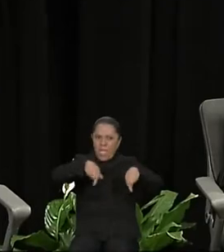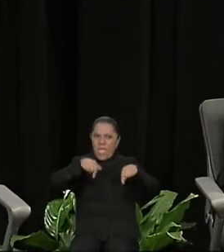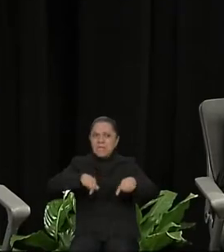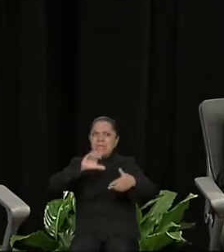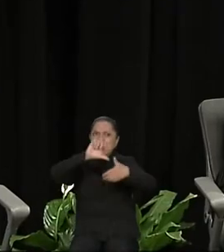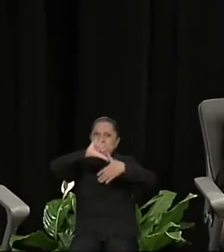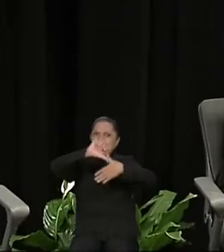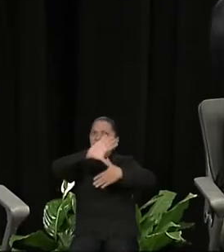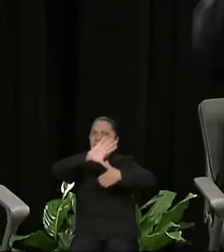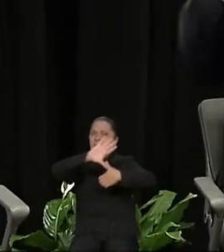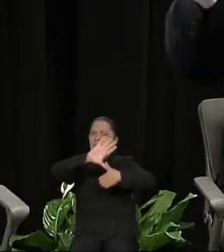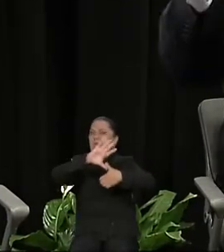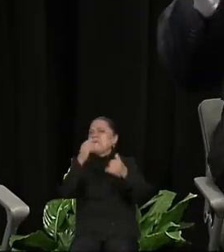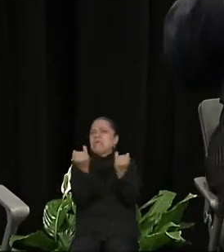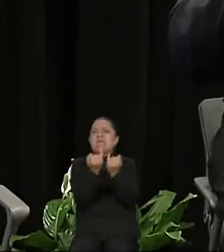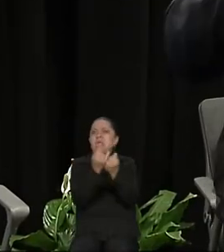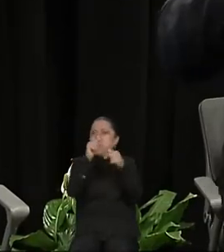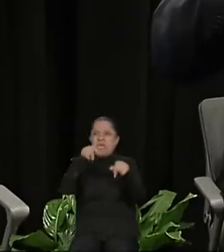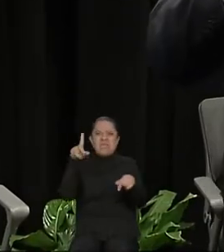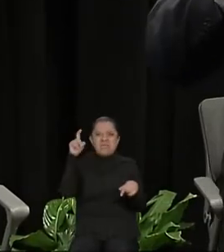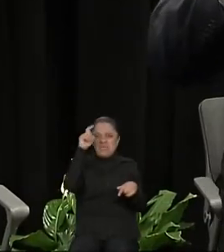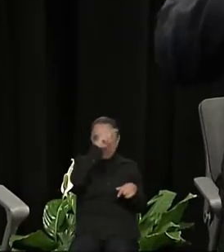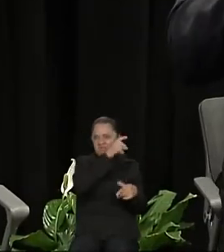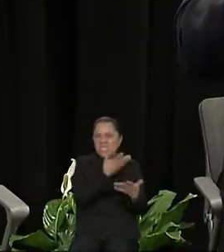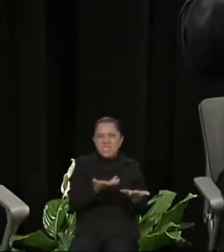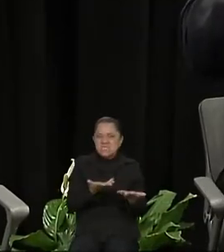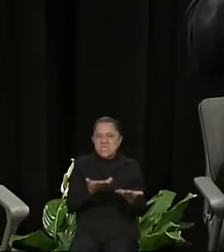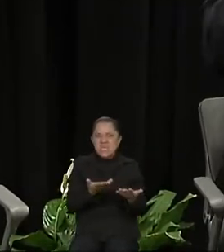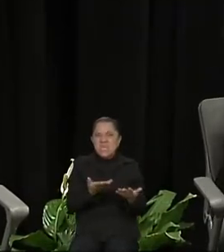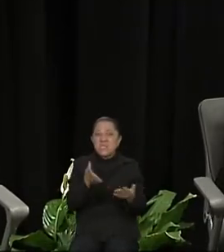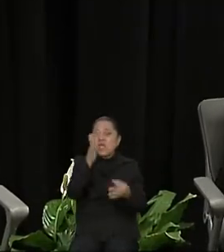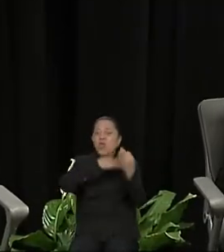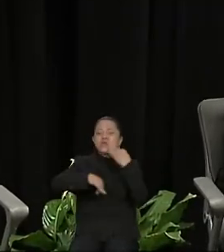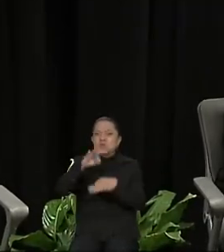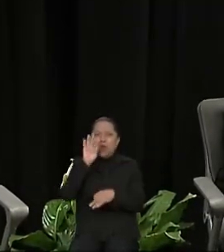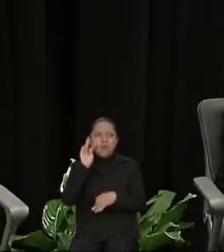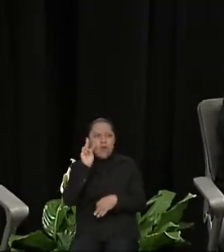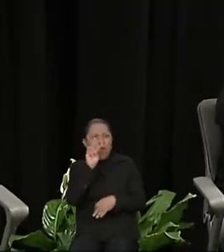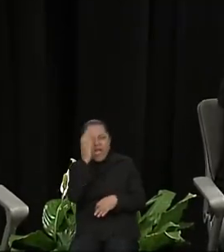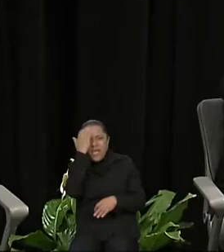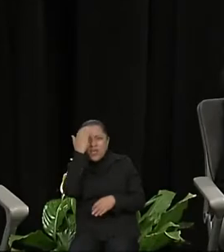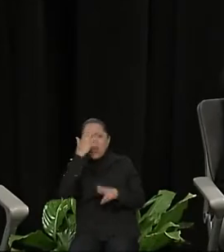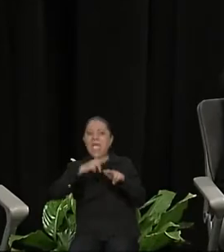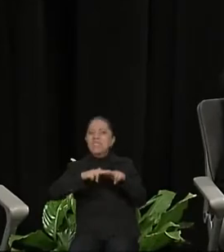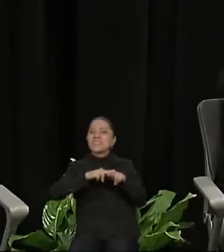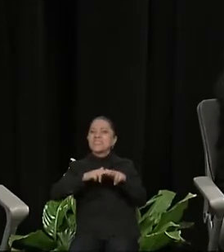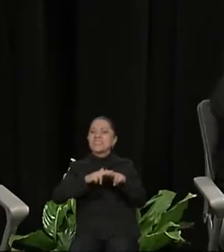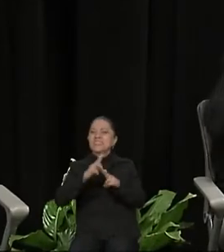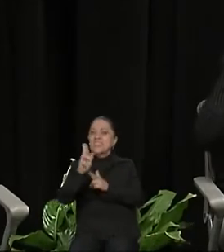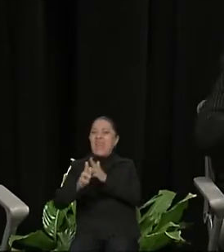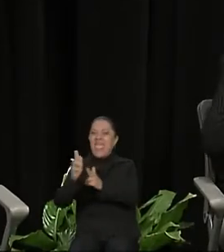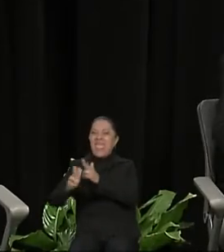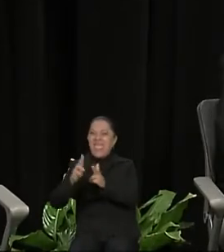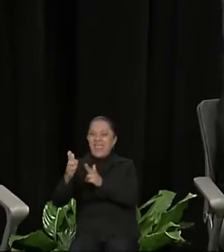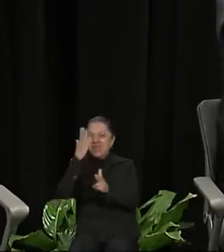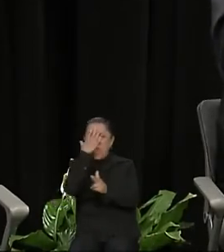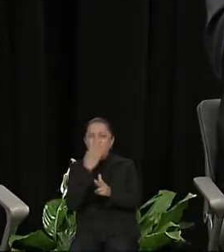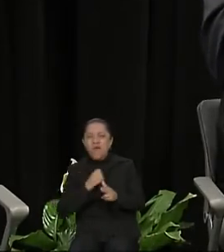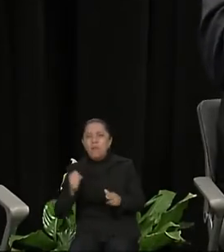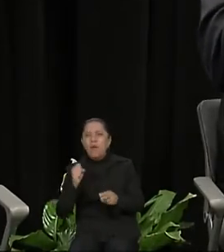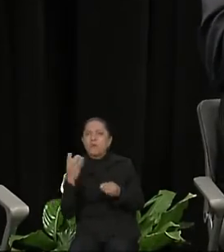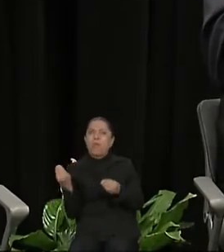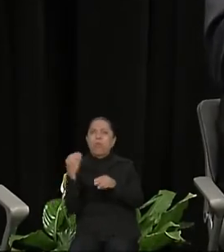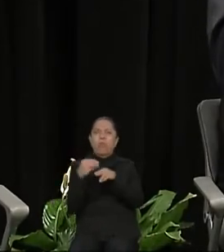bastante complicado. Todas las historias que conocemos de la bestia, de la gente que cruza y que realmente son todo. Acaba de haber reporte, ejemplo, de